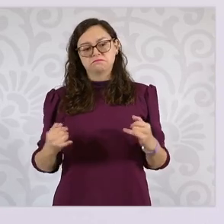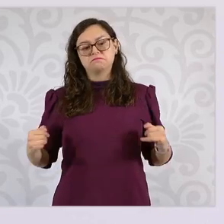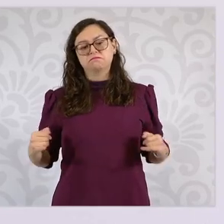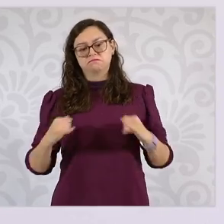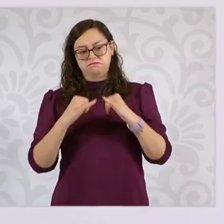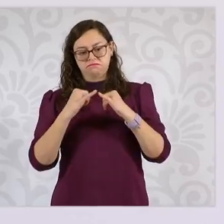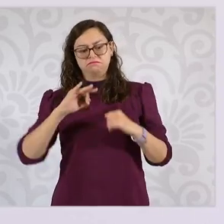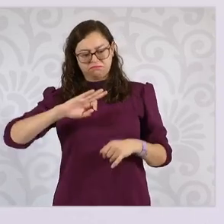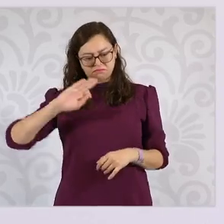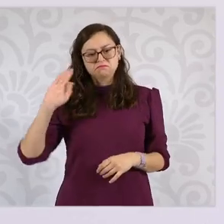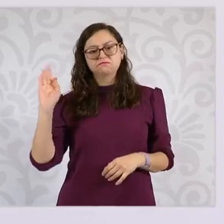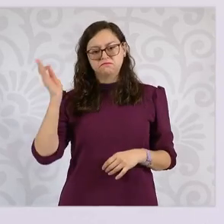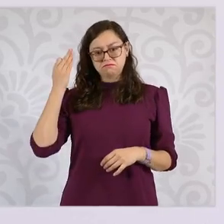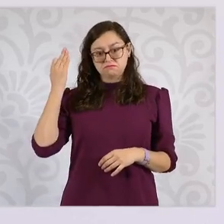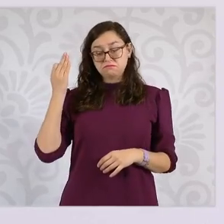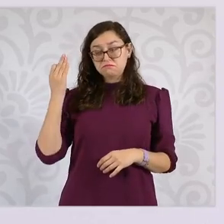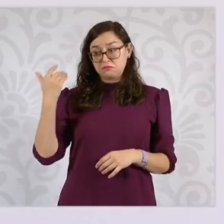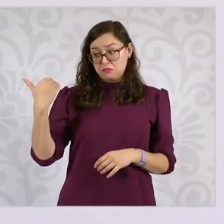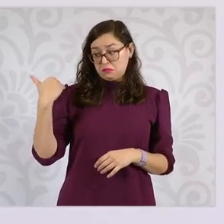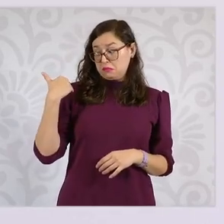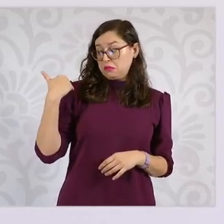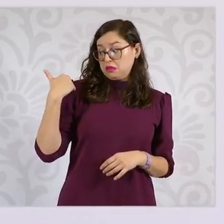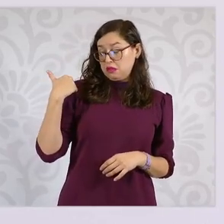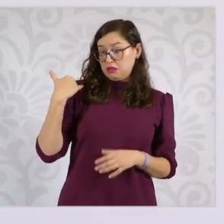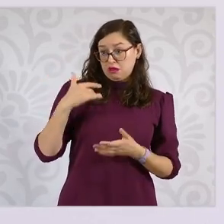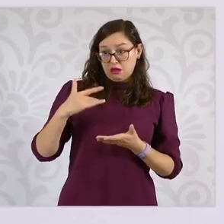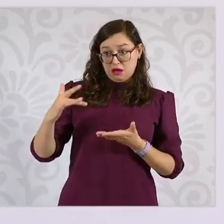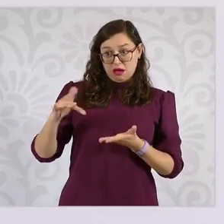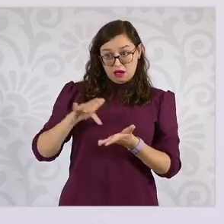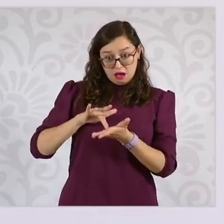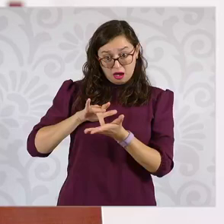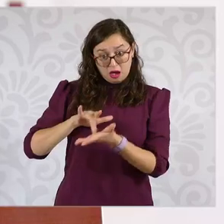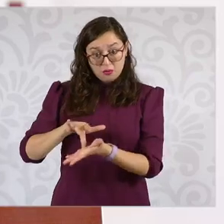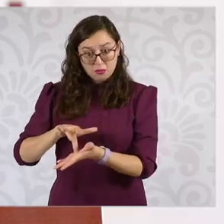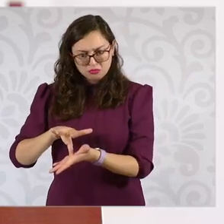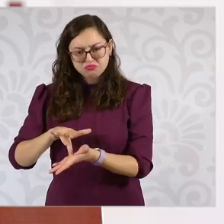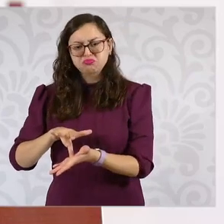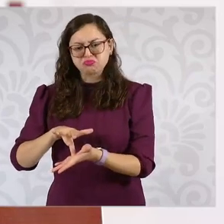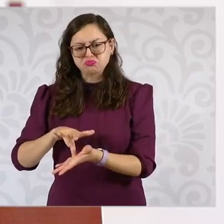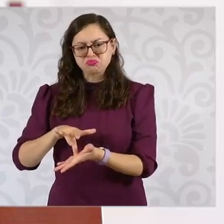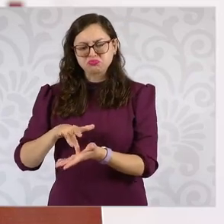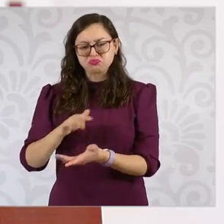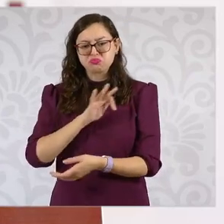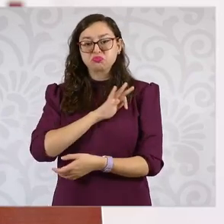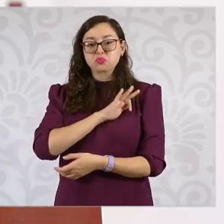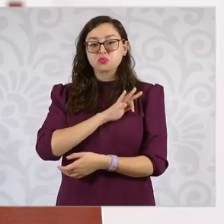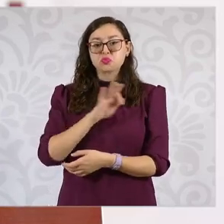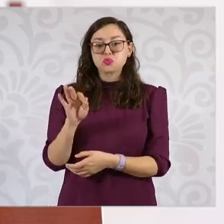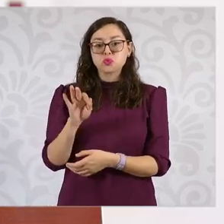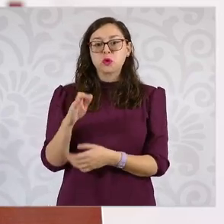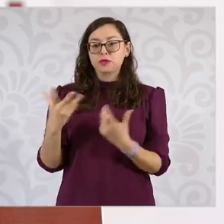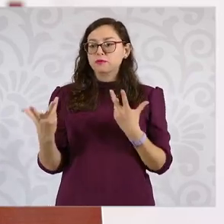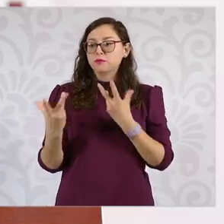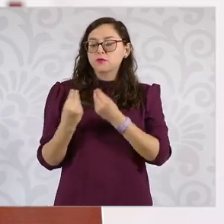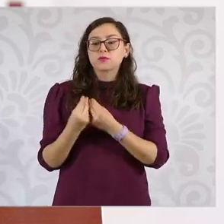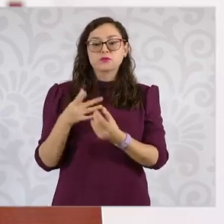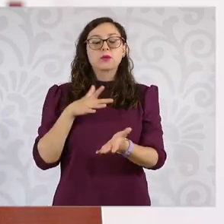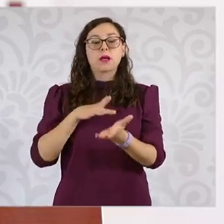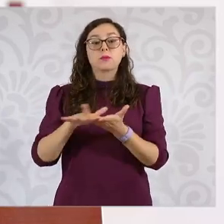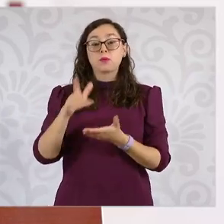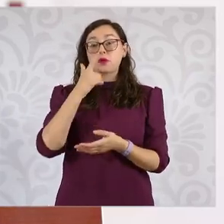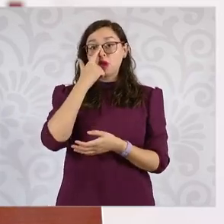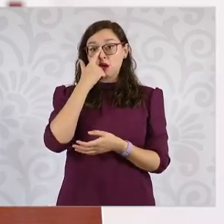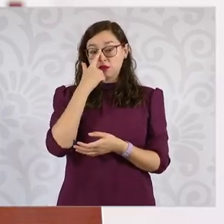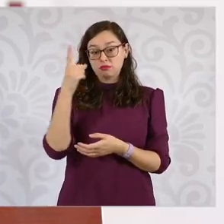del Ejecutivo, cuando se solicita, hacen esta investigación y hacen este hallazgo, de inmediato lo